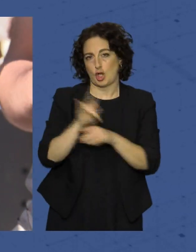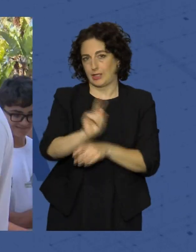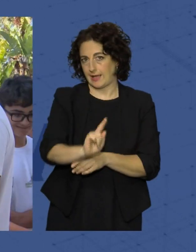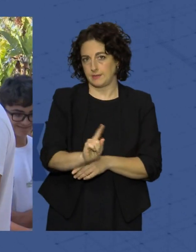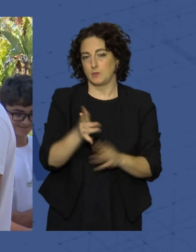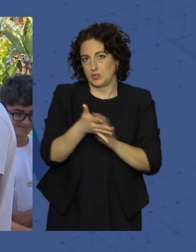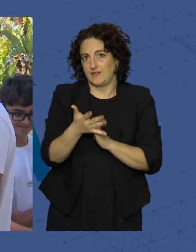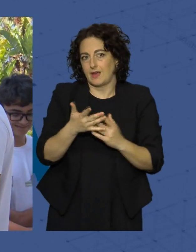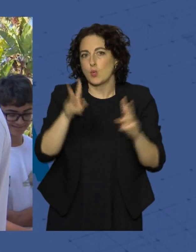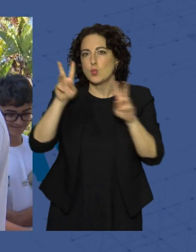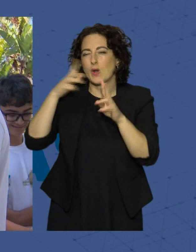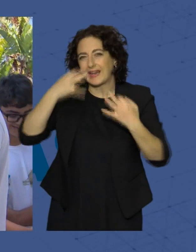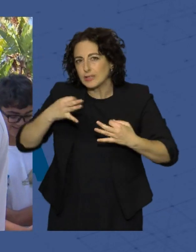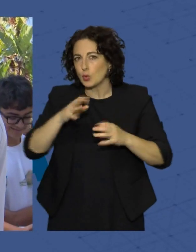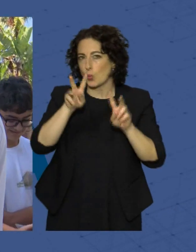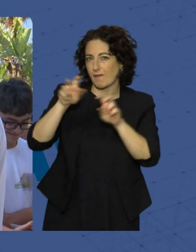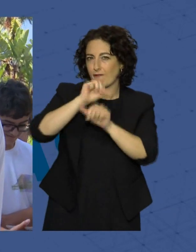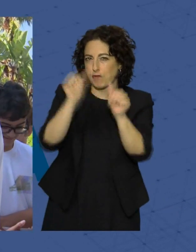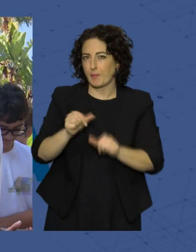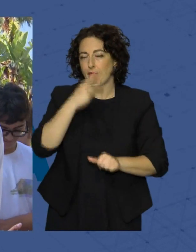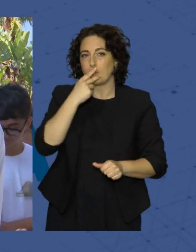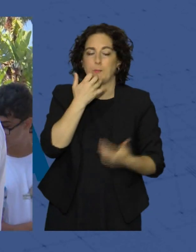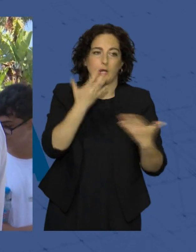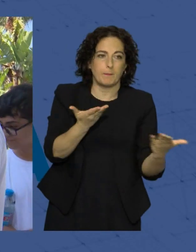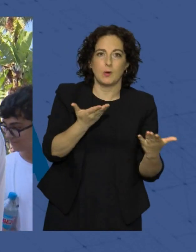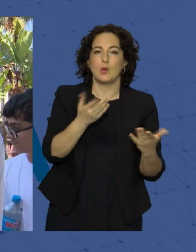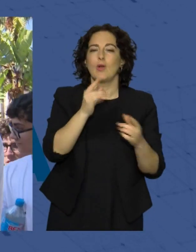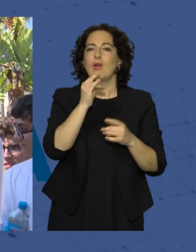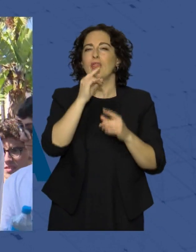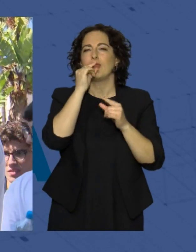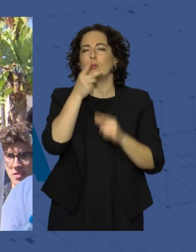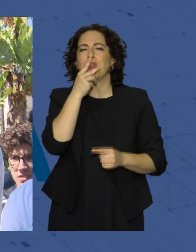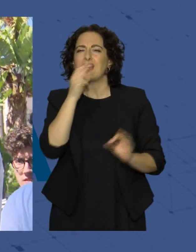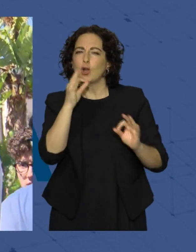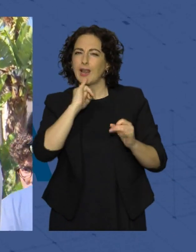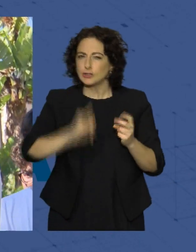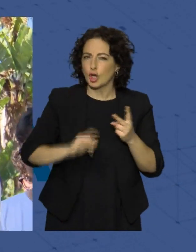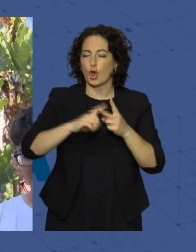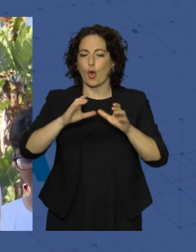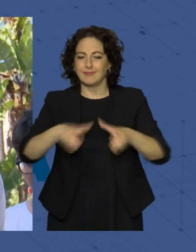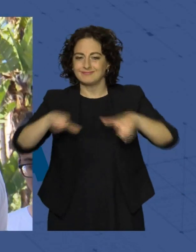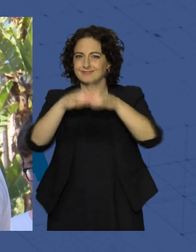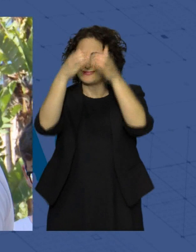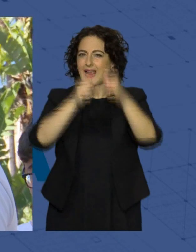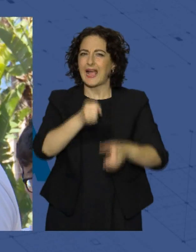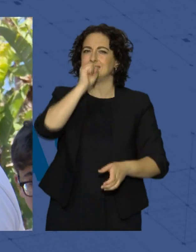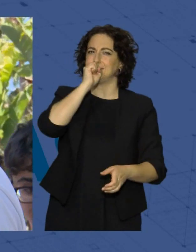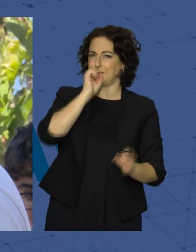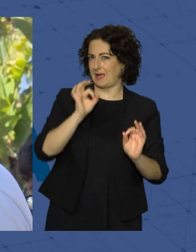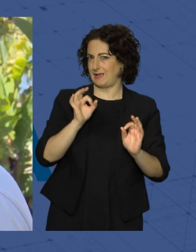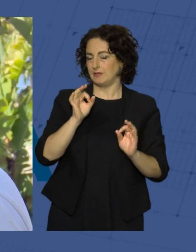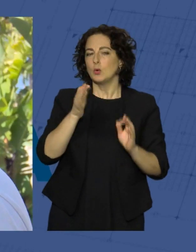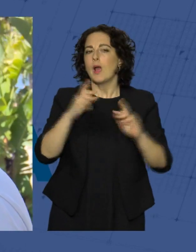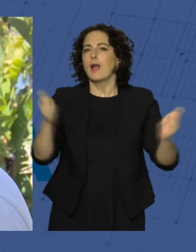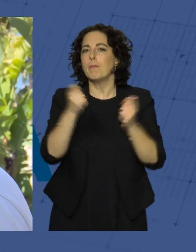riesgos de los nuevos hábitos y formas de fumar, como por ejemplo cigarrillos electrónicos o cachimbas, una campaña que ha salido a la calle